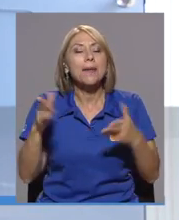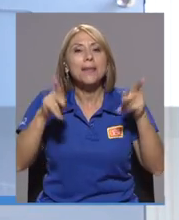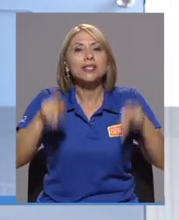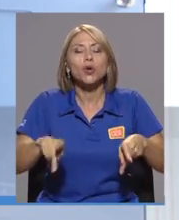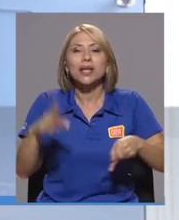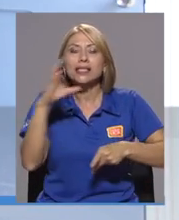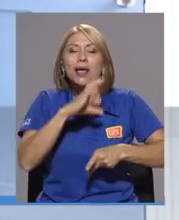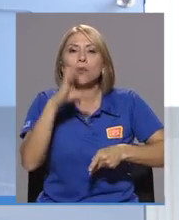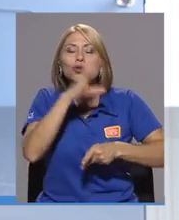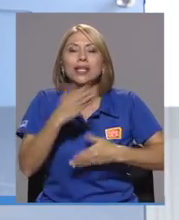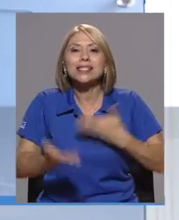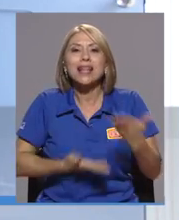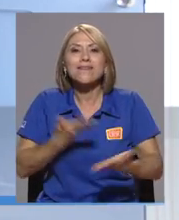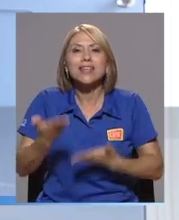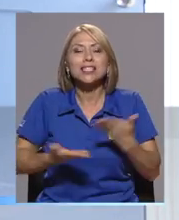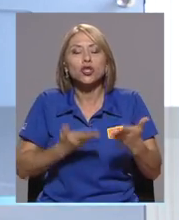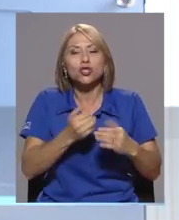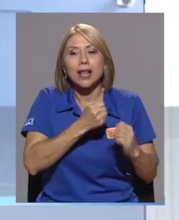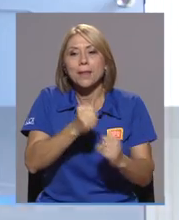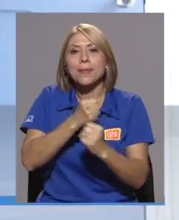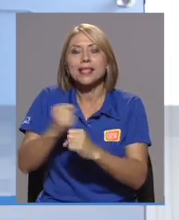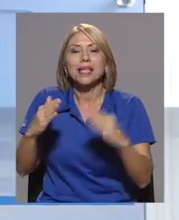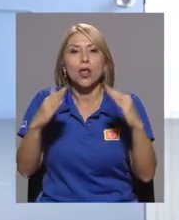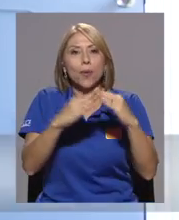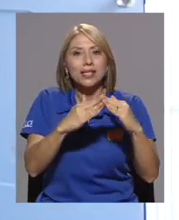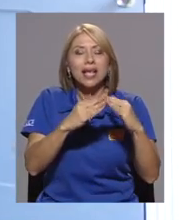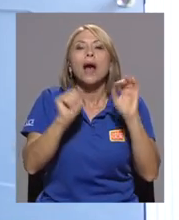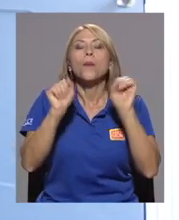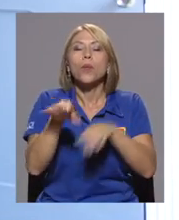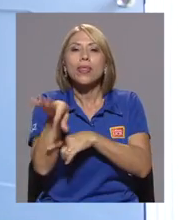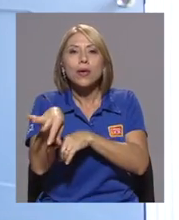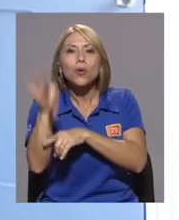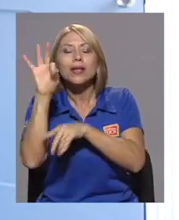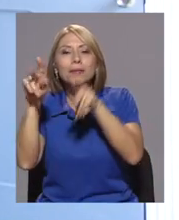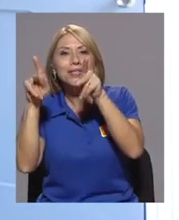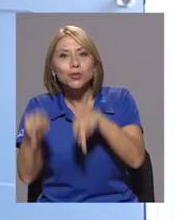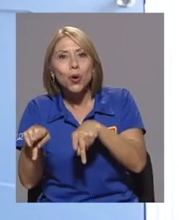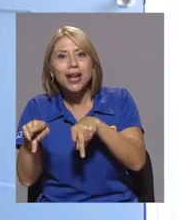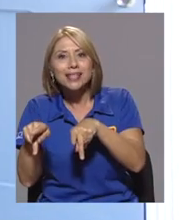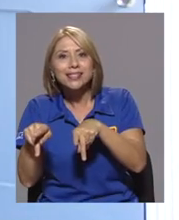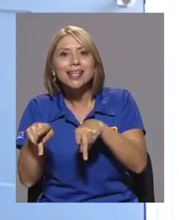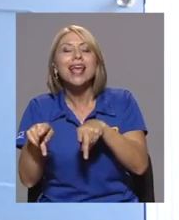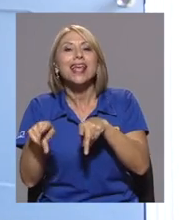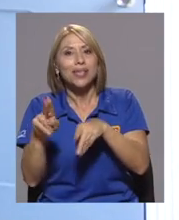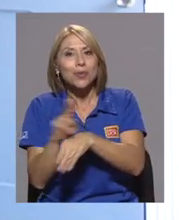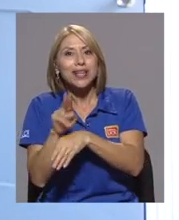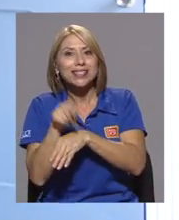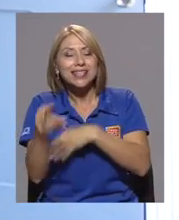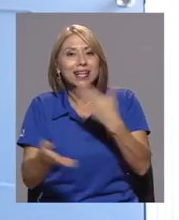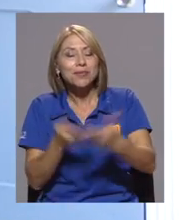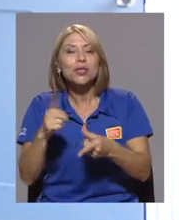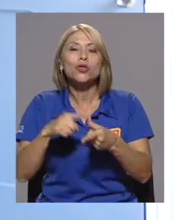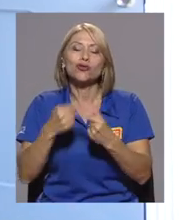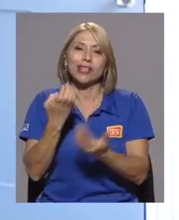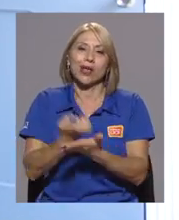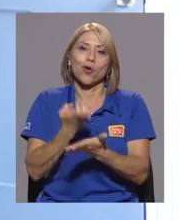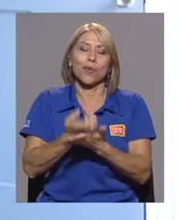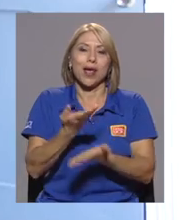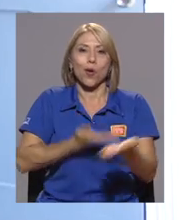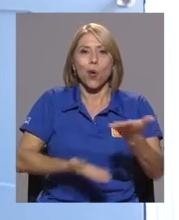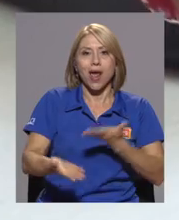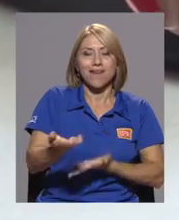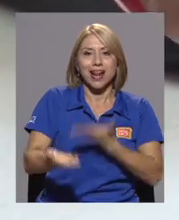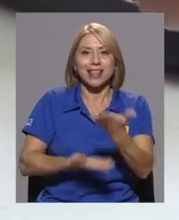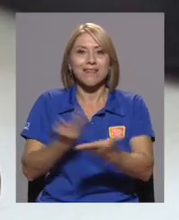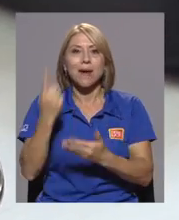doméstica encuentren a las personas que ofrecen los servicios de limpieza doméstica. Entonces usamos el modelo de la economía colaborativa